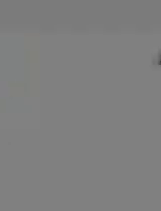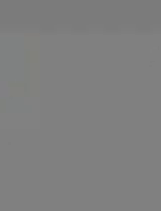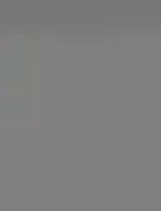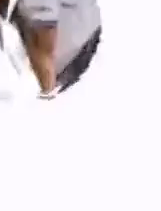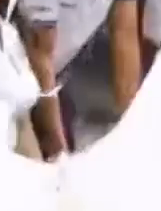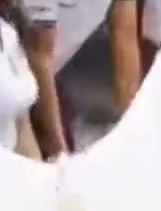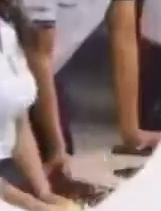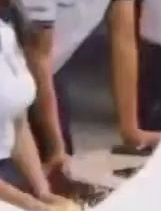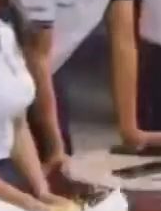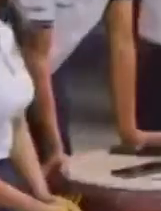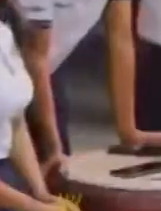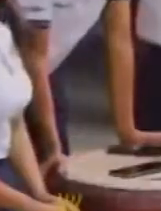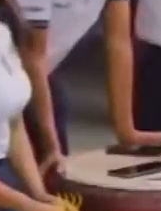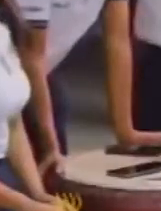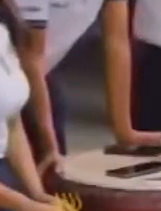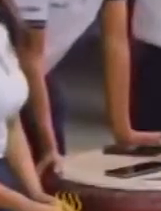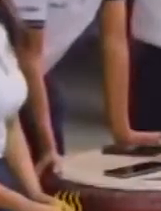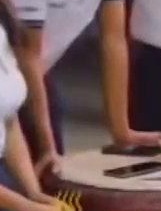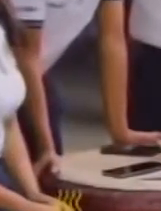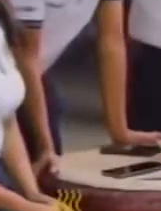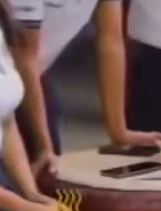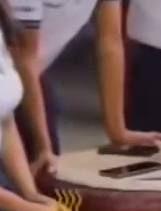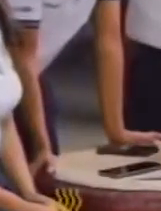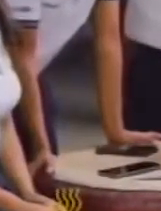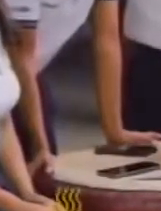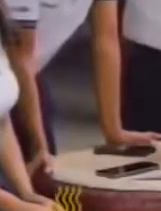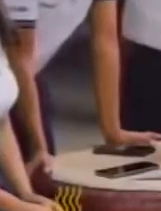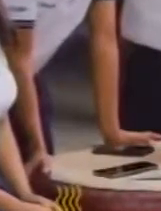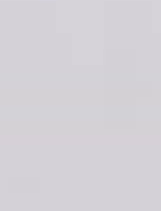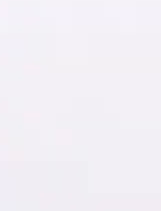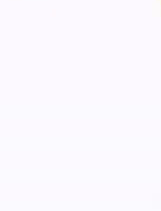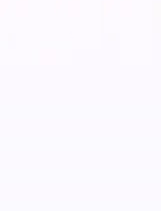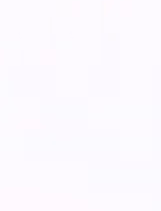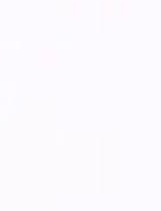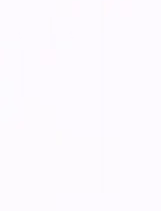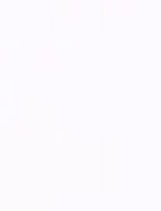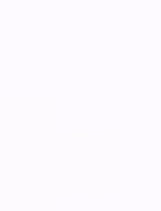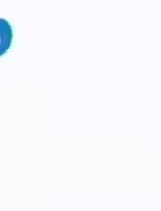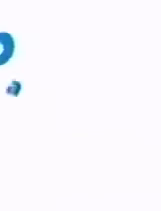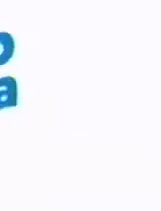A continuación, Comunicación y Lenguaje, Cuarto Diversificado.